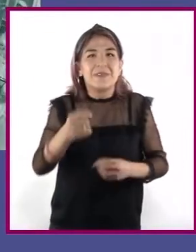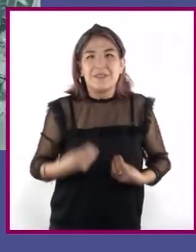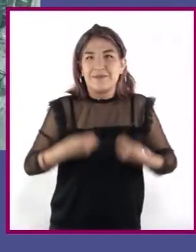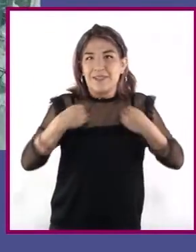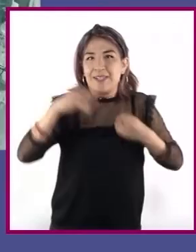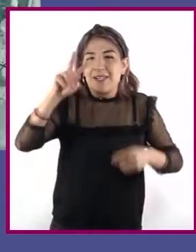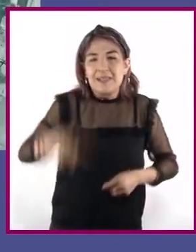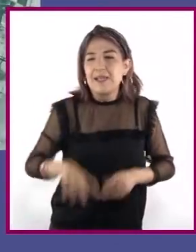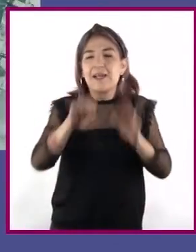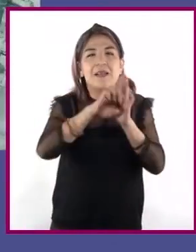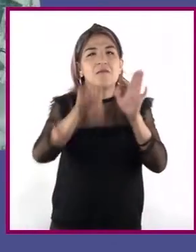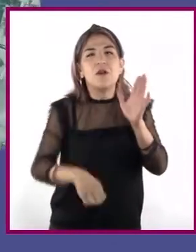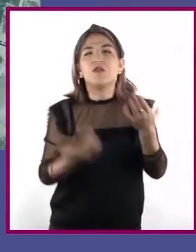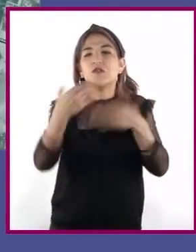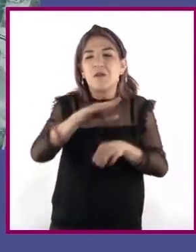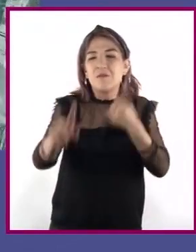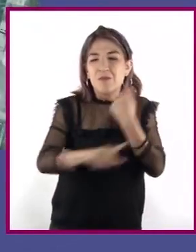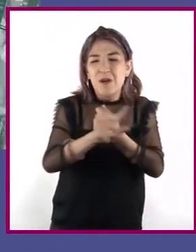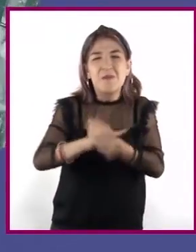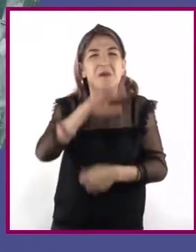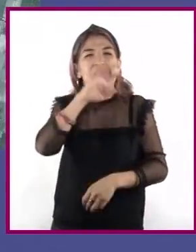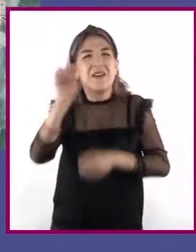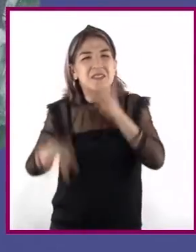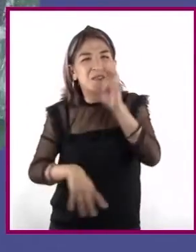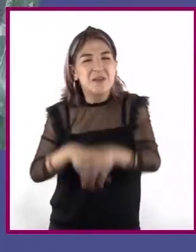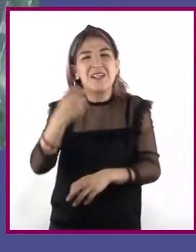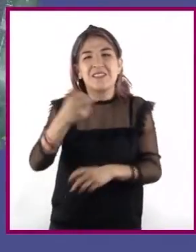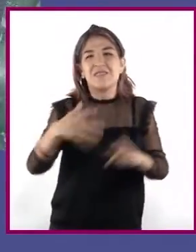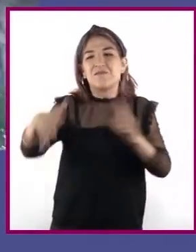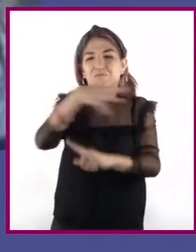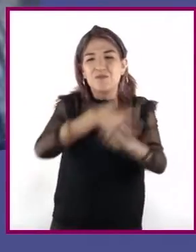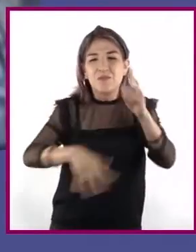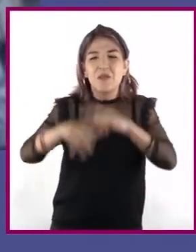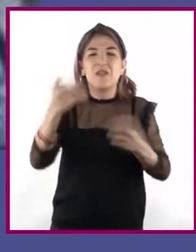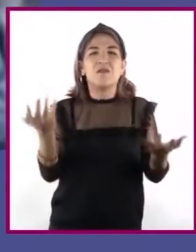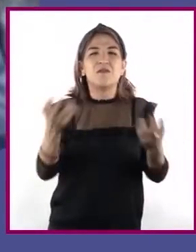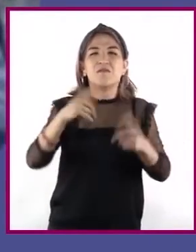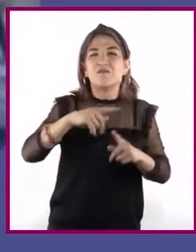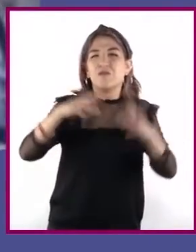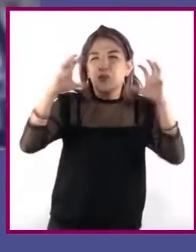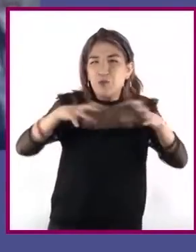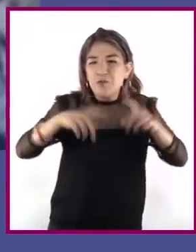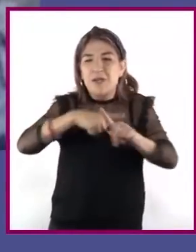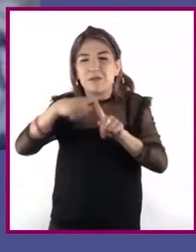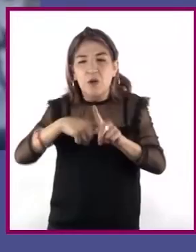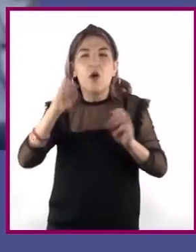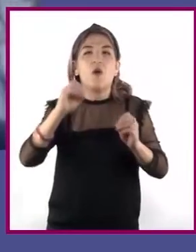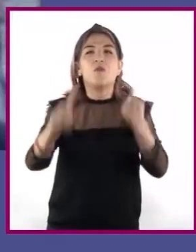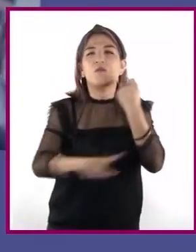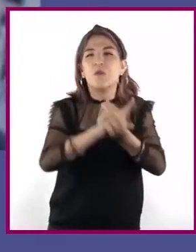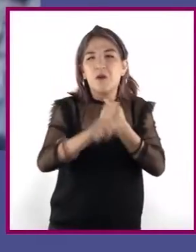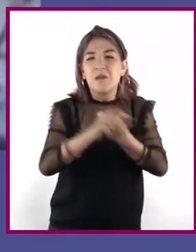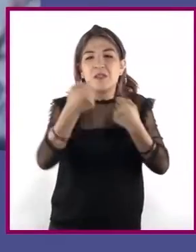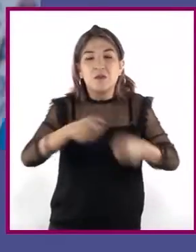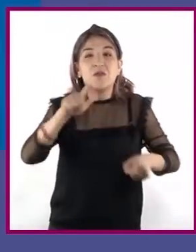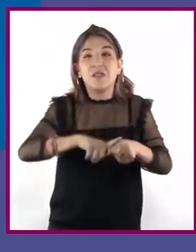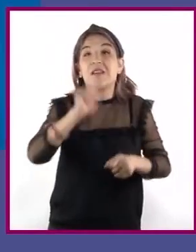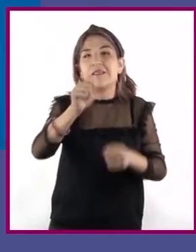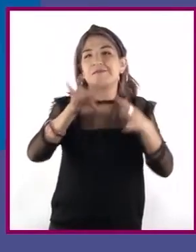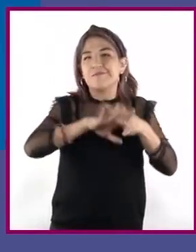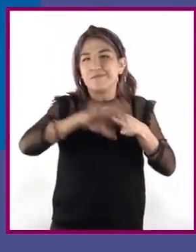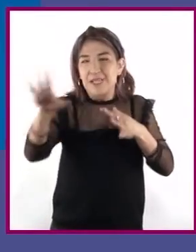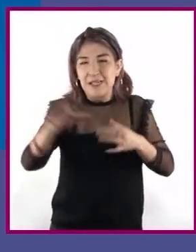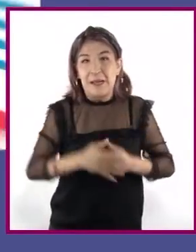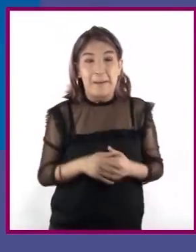ejemplo, sobre un problema ambiental, como el cambio climático, o sobre un fenómeno social, como la migración. En